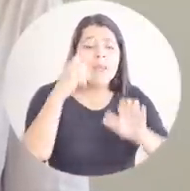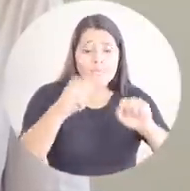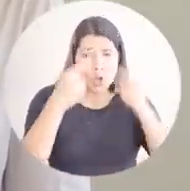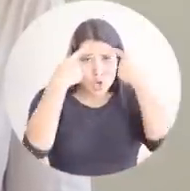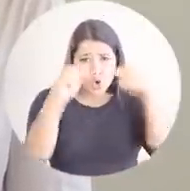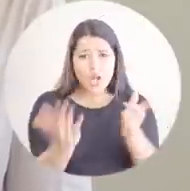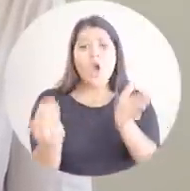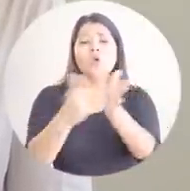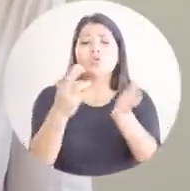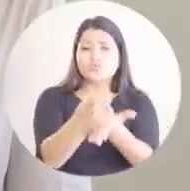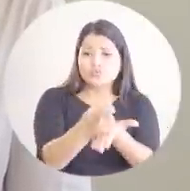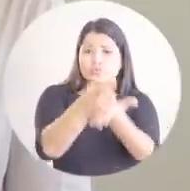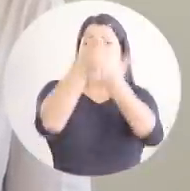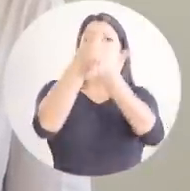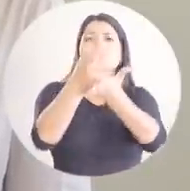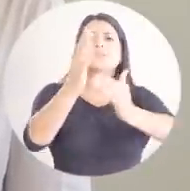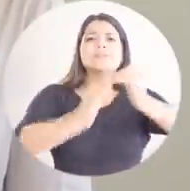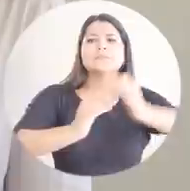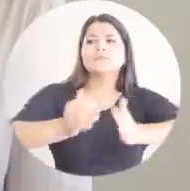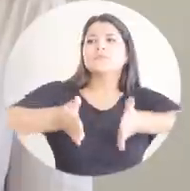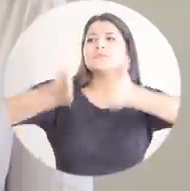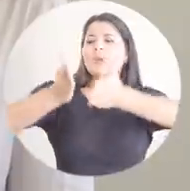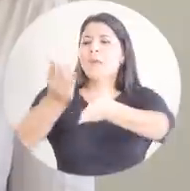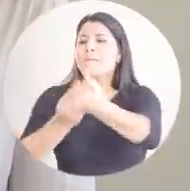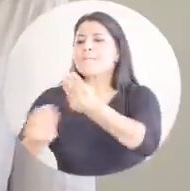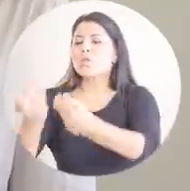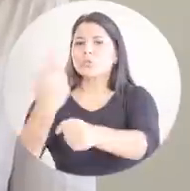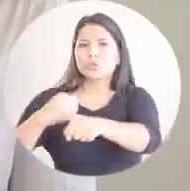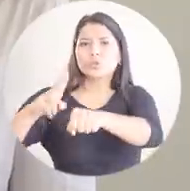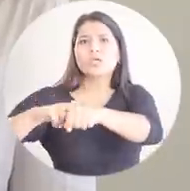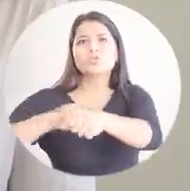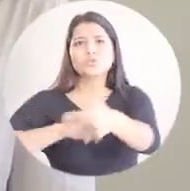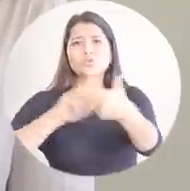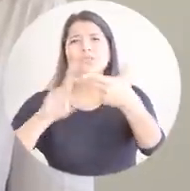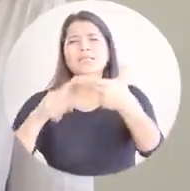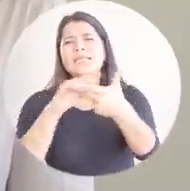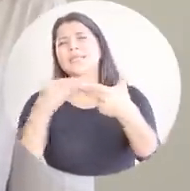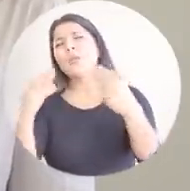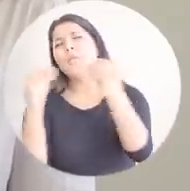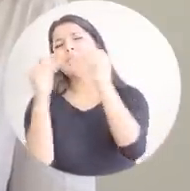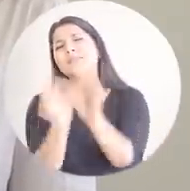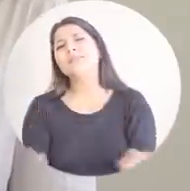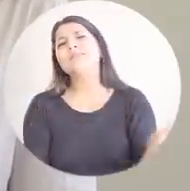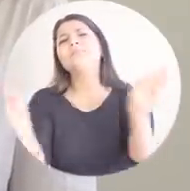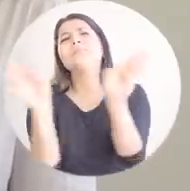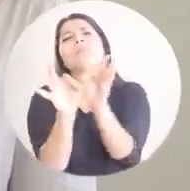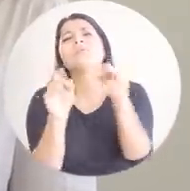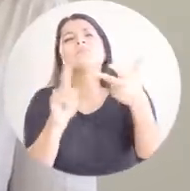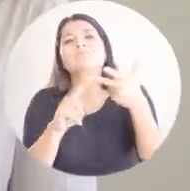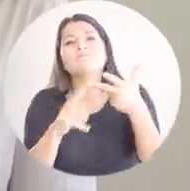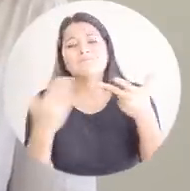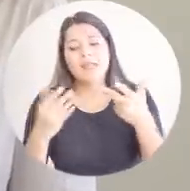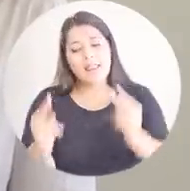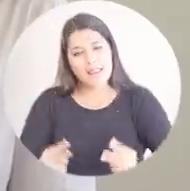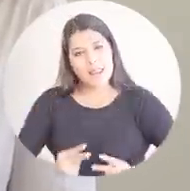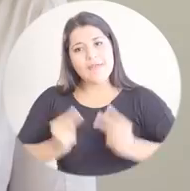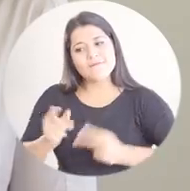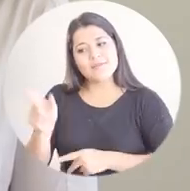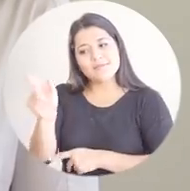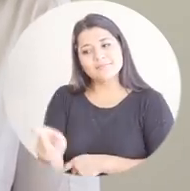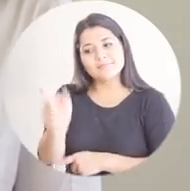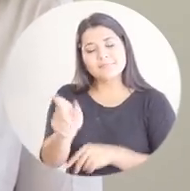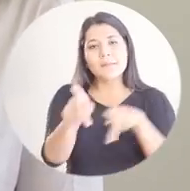y recuperar la infraestructura, la producción nacional y, lo más importante, las vidas